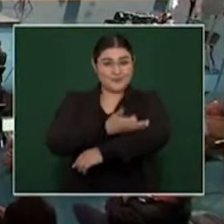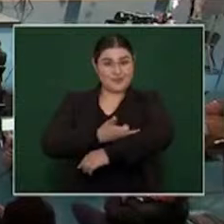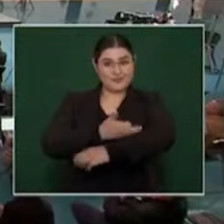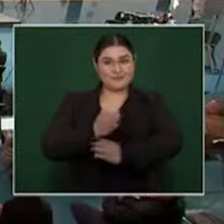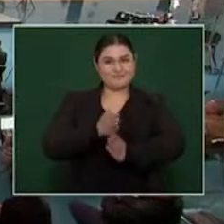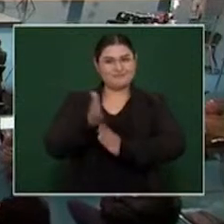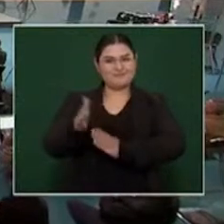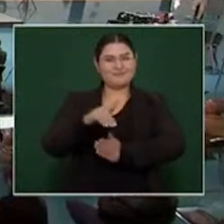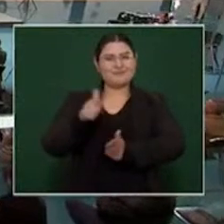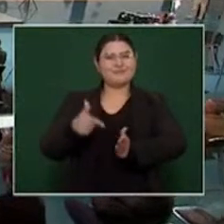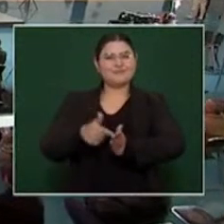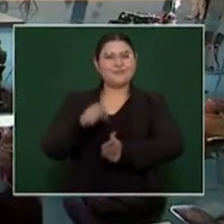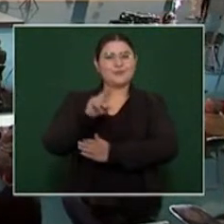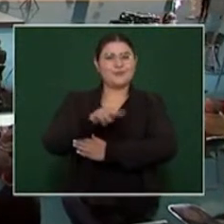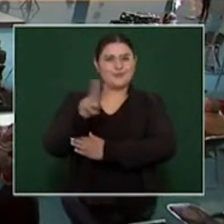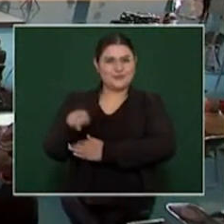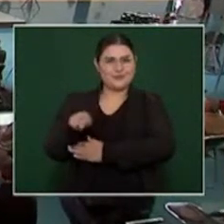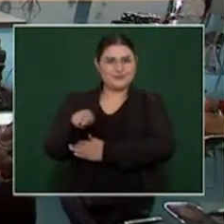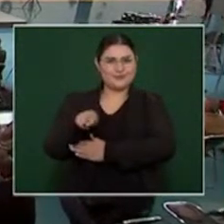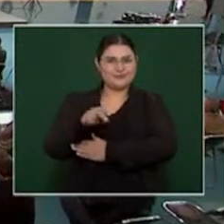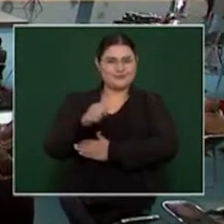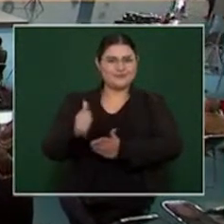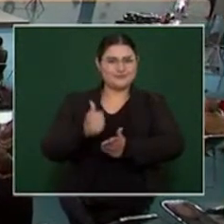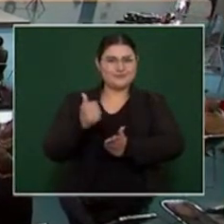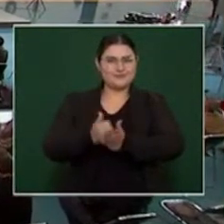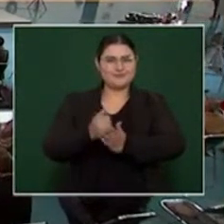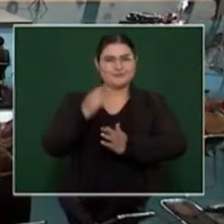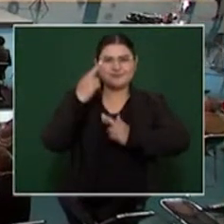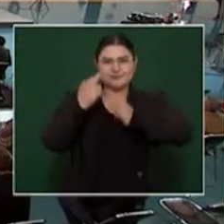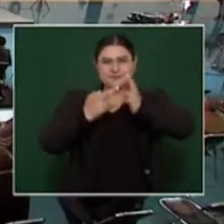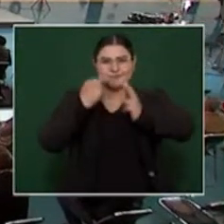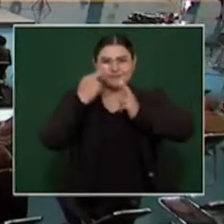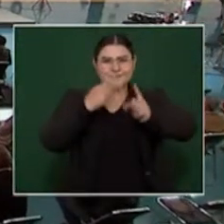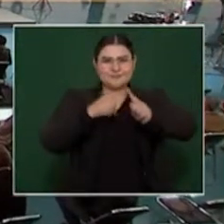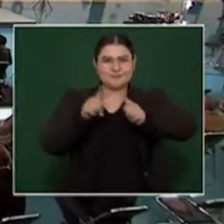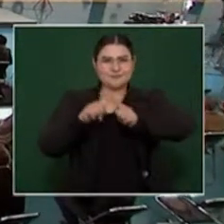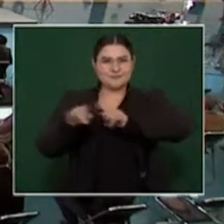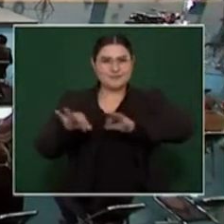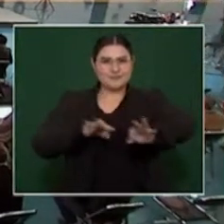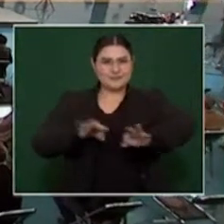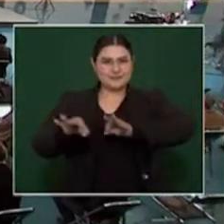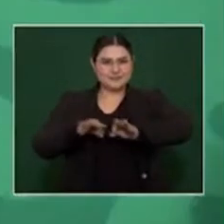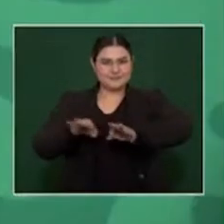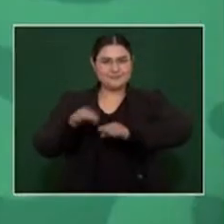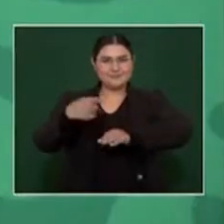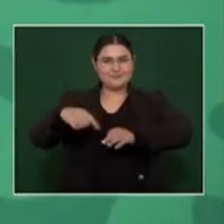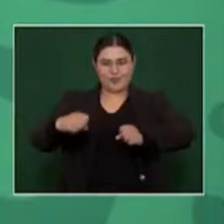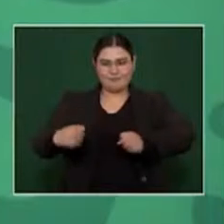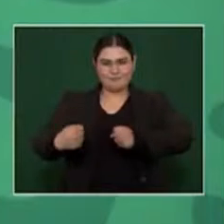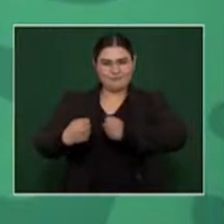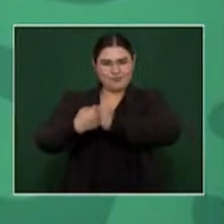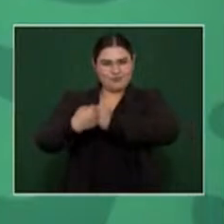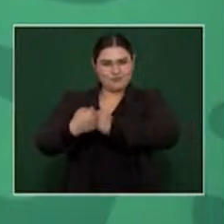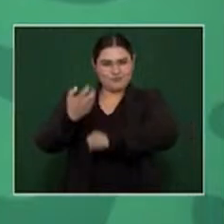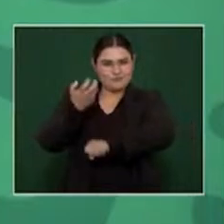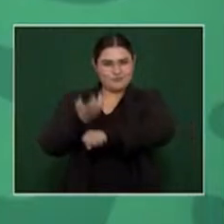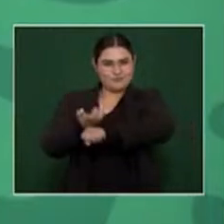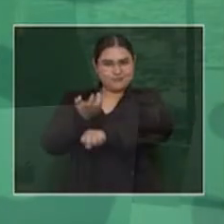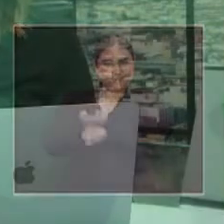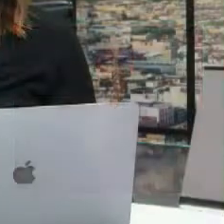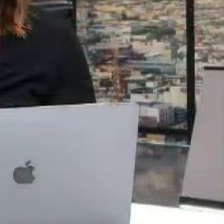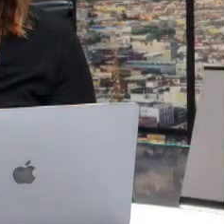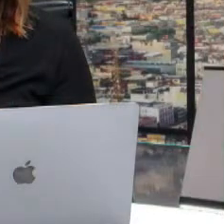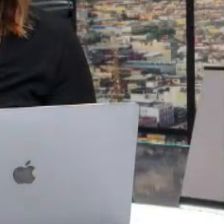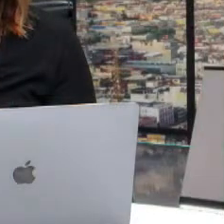del Ejército Mexicano. Bueno, eso ya acá en el Estado de México, en el Aeropuerto Internacional Felipe Ángeles. Es la información, Luisa.